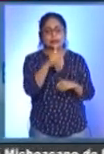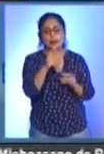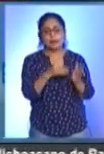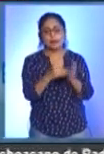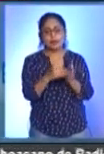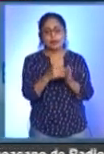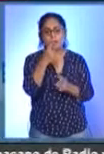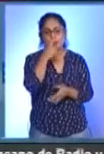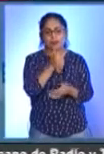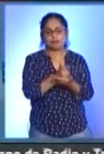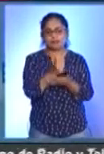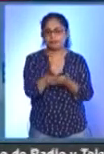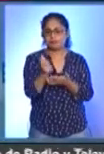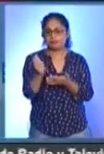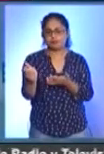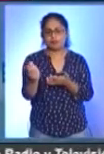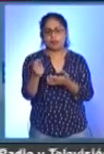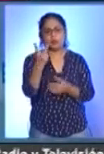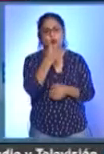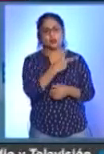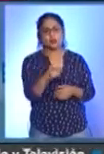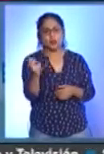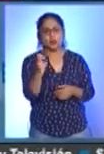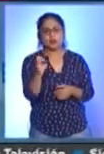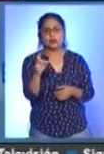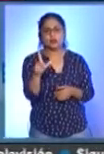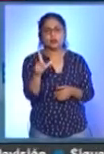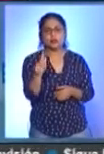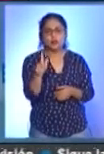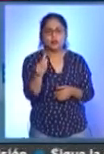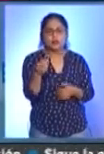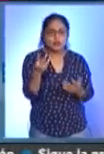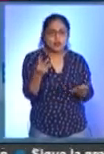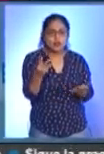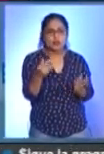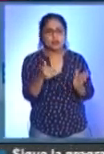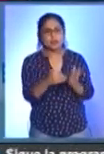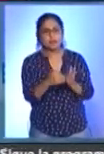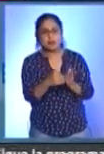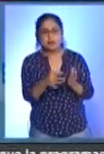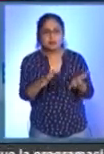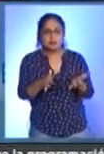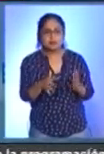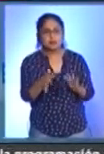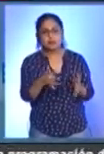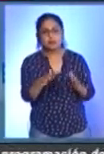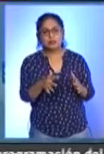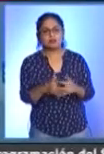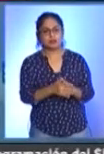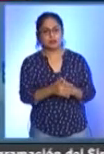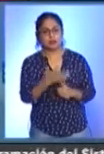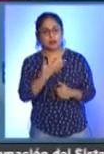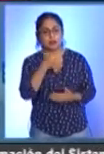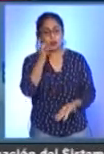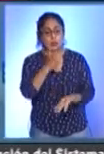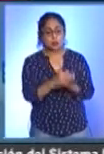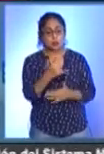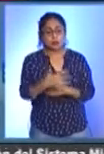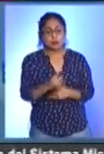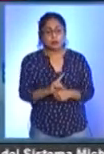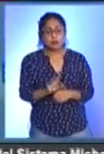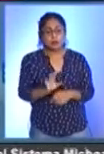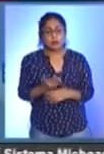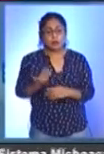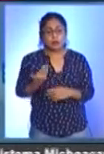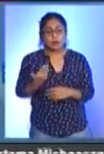tener los 273 millones que cuenta solamente esta quincena. Dicho sea de